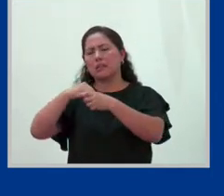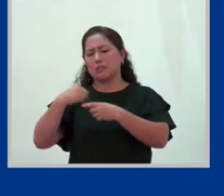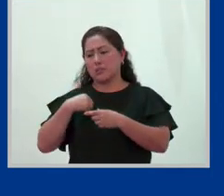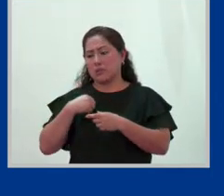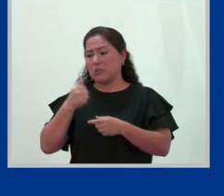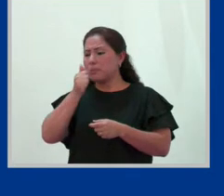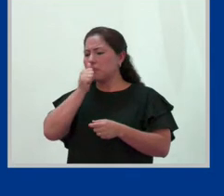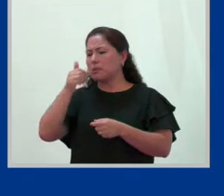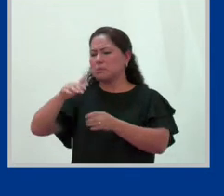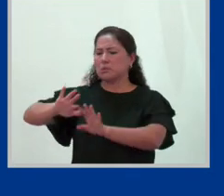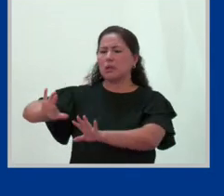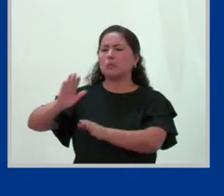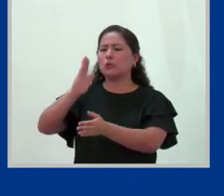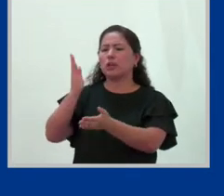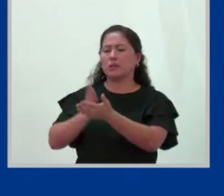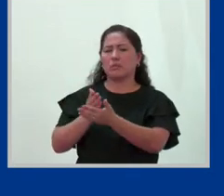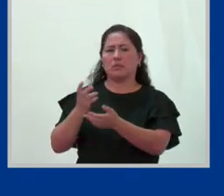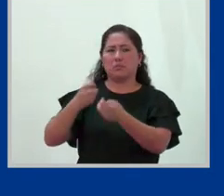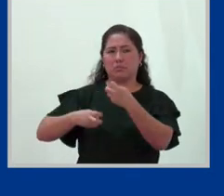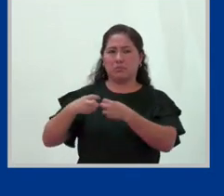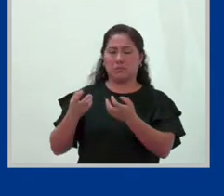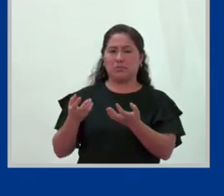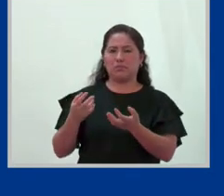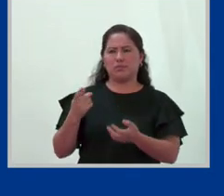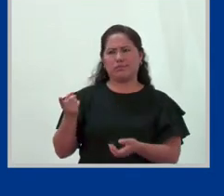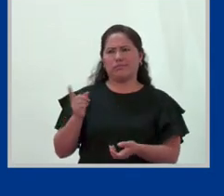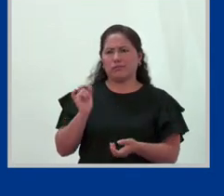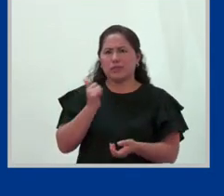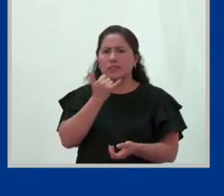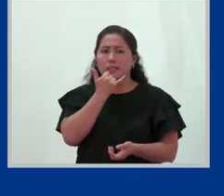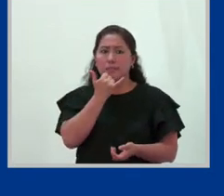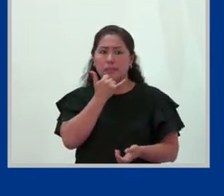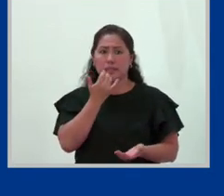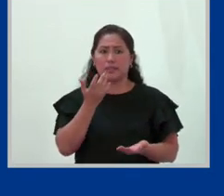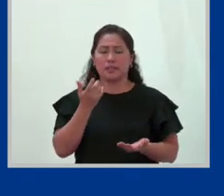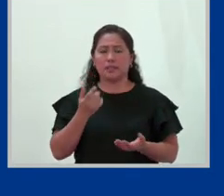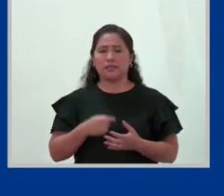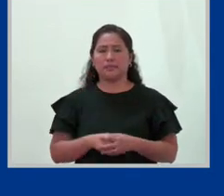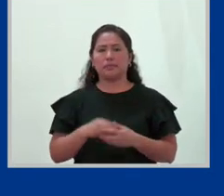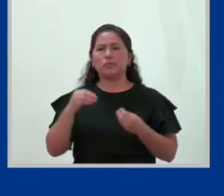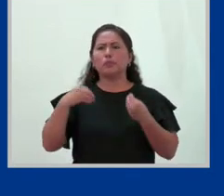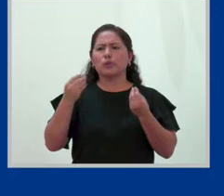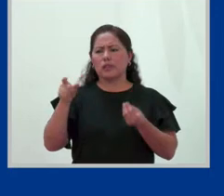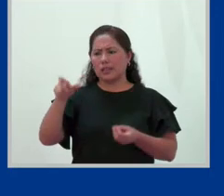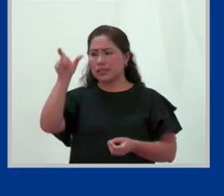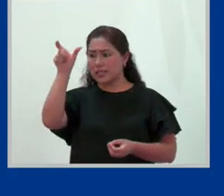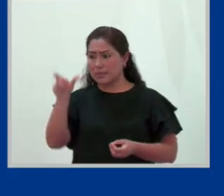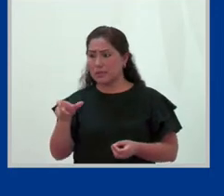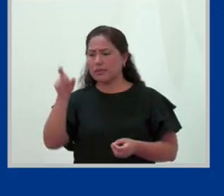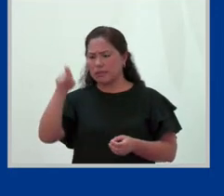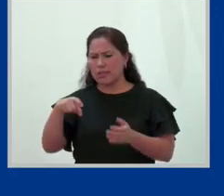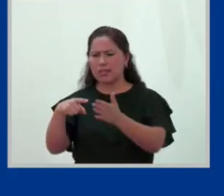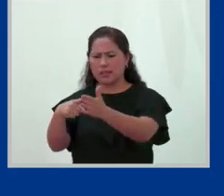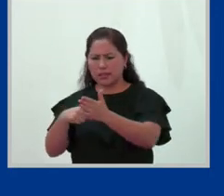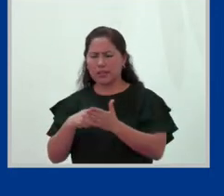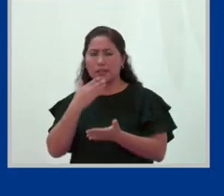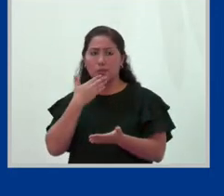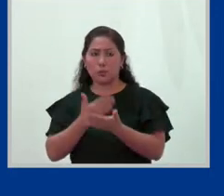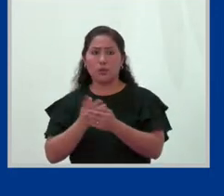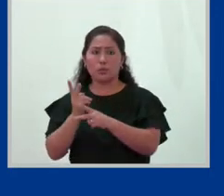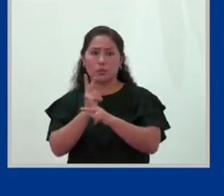metemos. Y eso es una mirada injusta, es una mirada incompleta, porque el ser humano requiere cuidados para